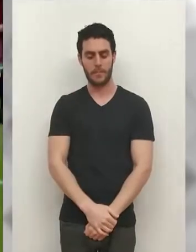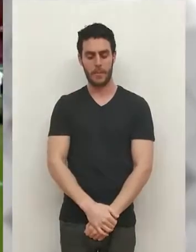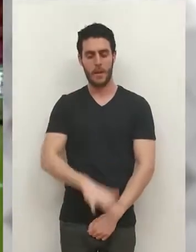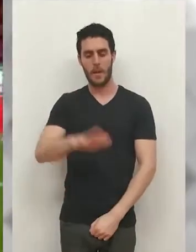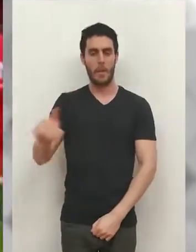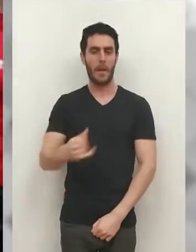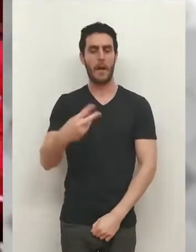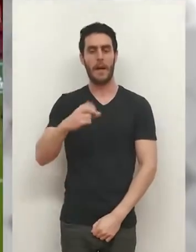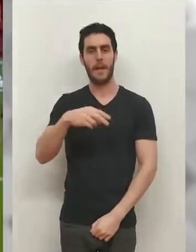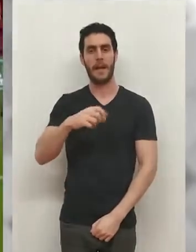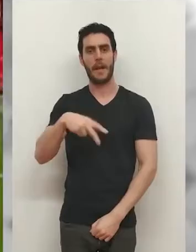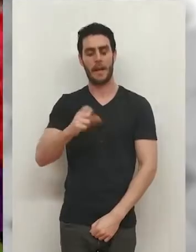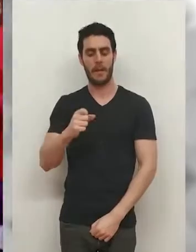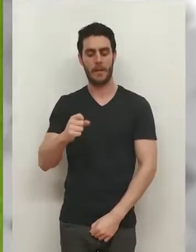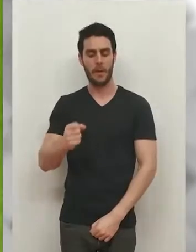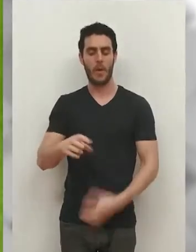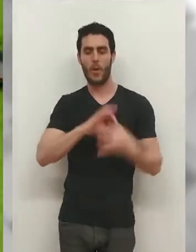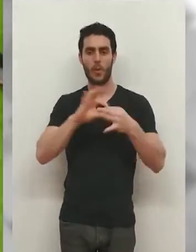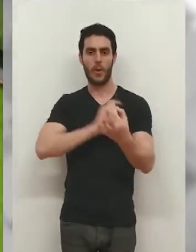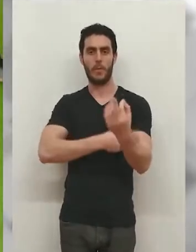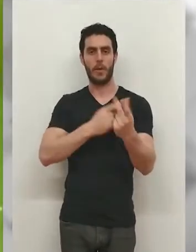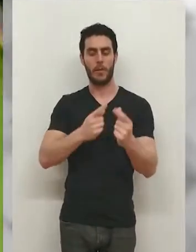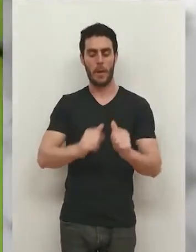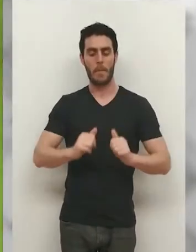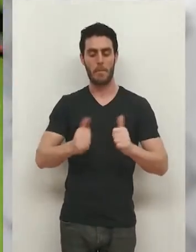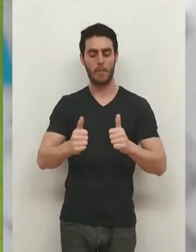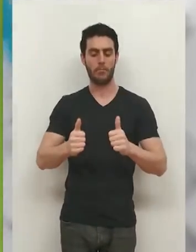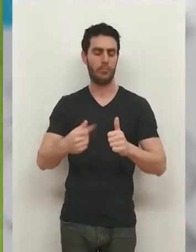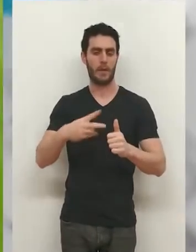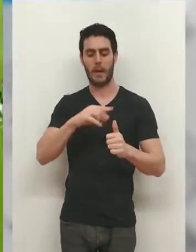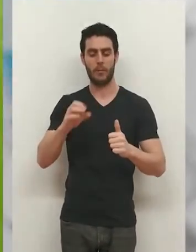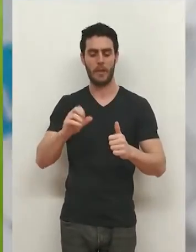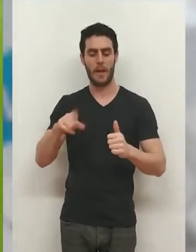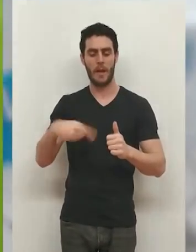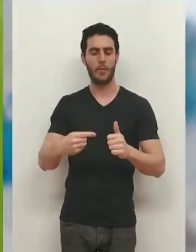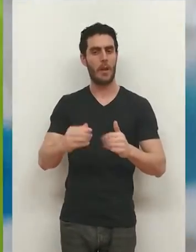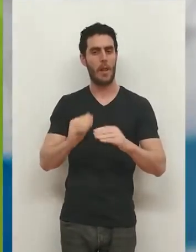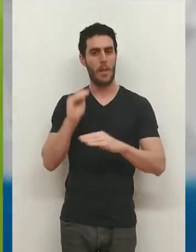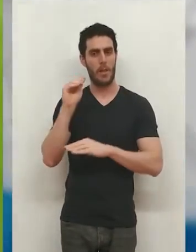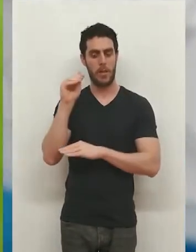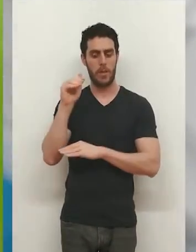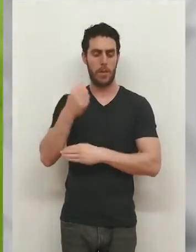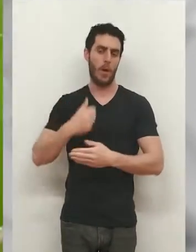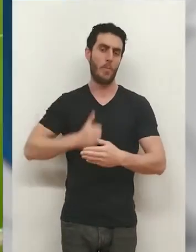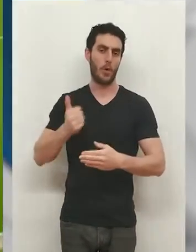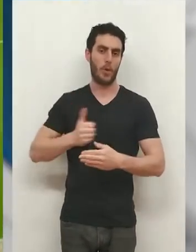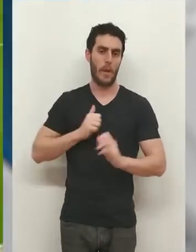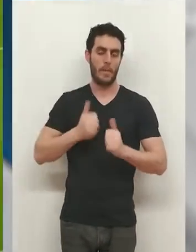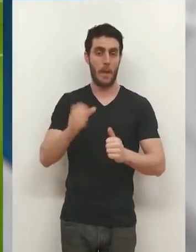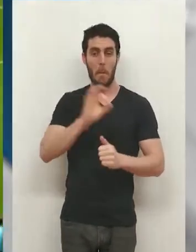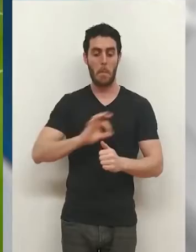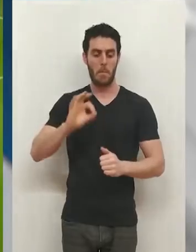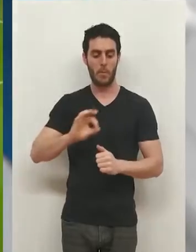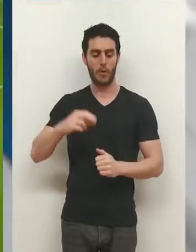Con las bajas de Aridane y Rodri Ríos saltó la Unión Deportiva Logroñés a un desangelado las gaunas y pronto comenzó a contar con ocasiones.